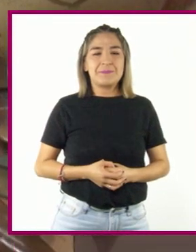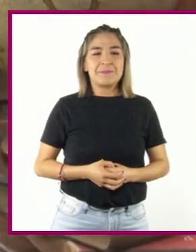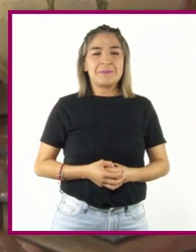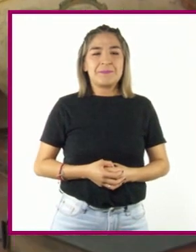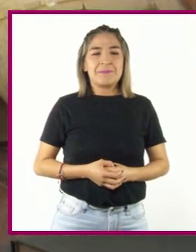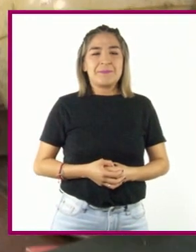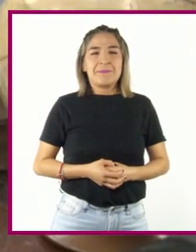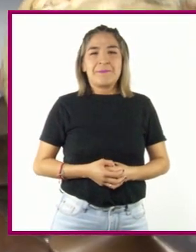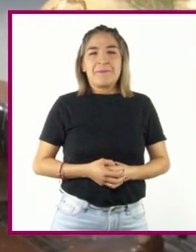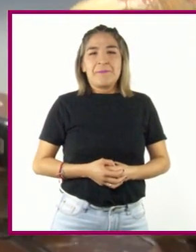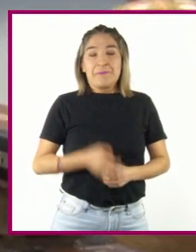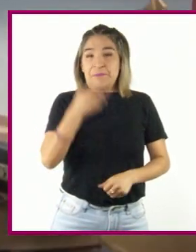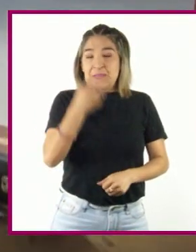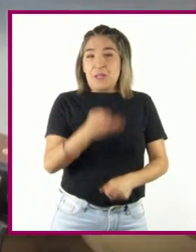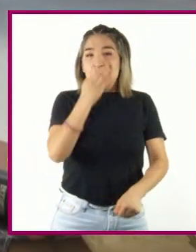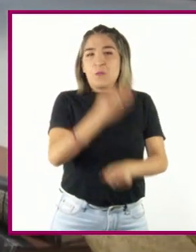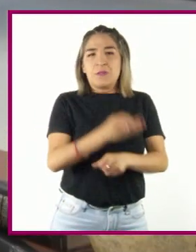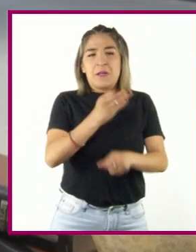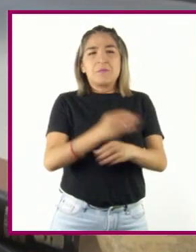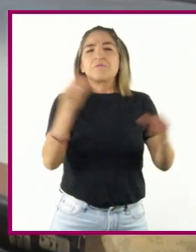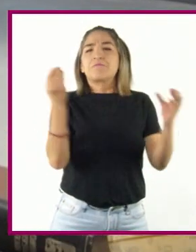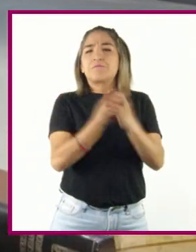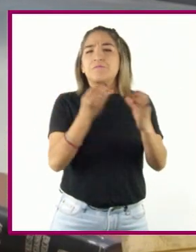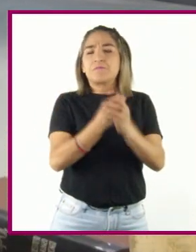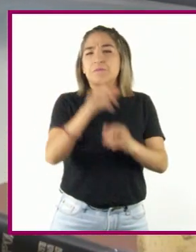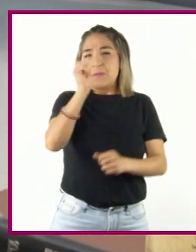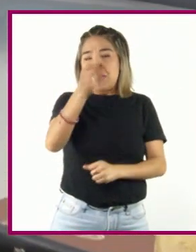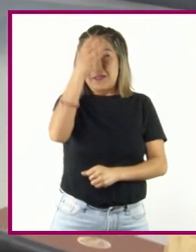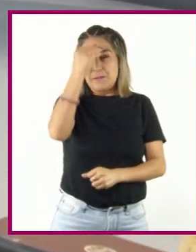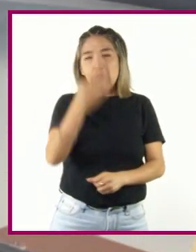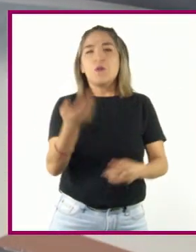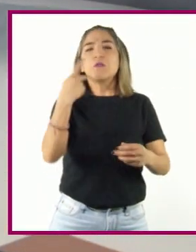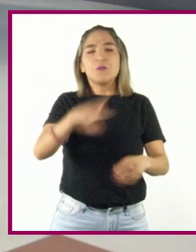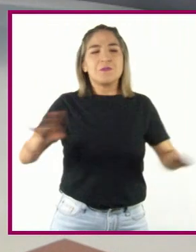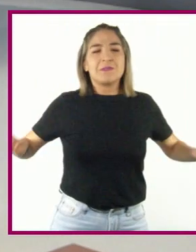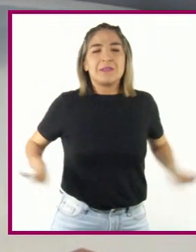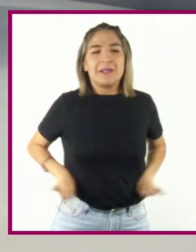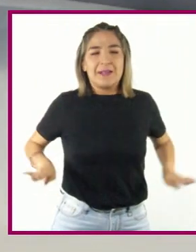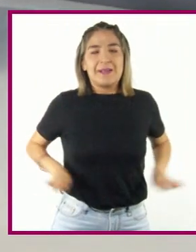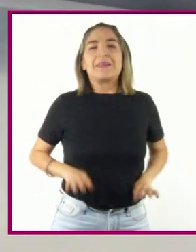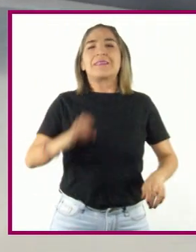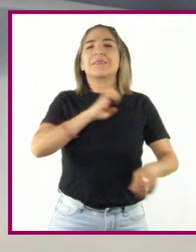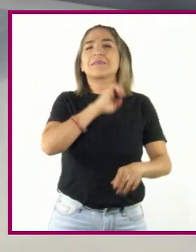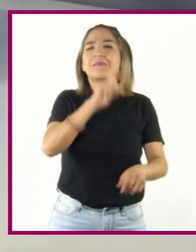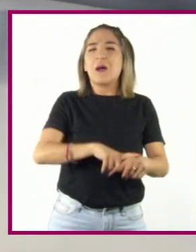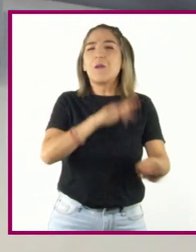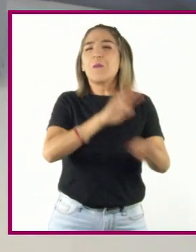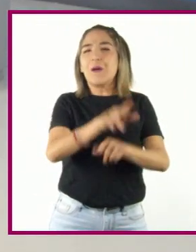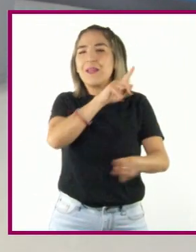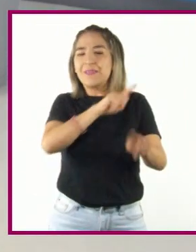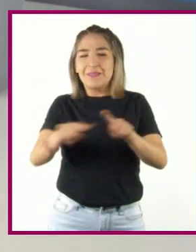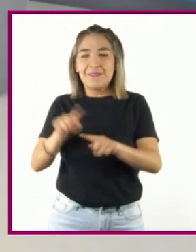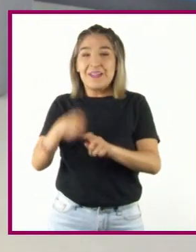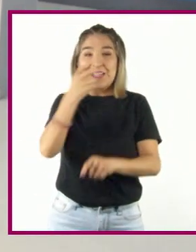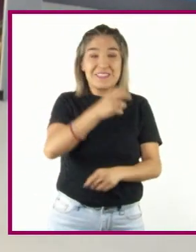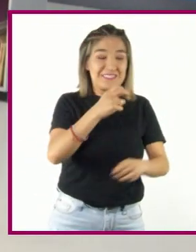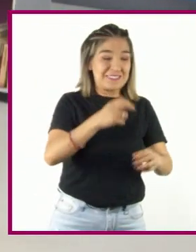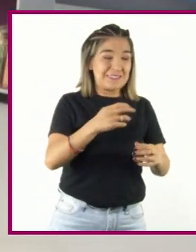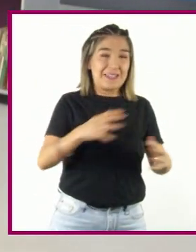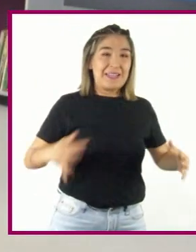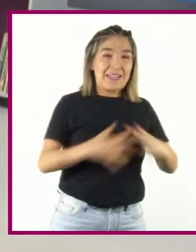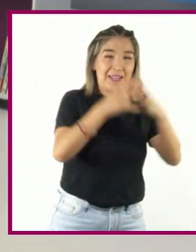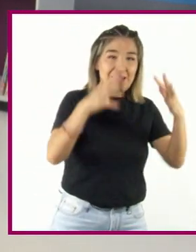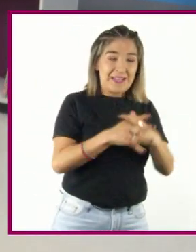A lo largo de esta sesión hemos estudiado a través de casos particulares las diferencias que existen entre una guerra entre